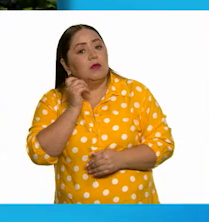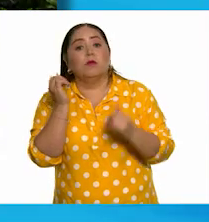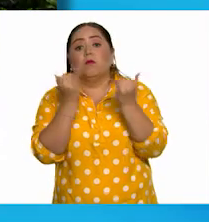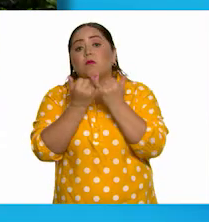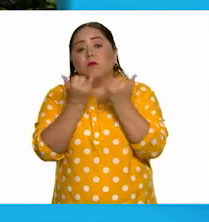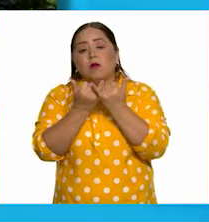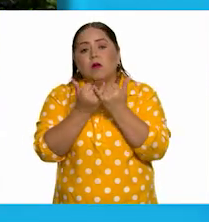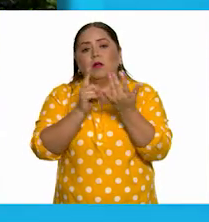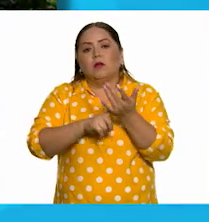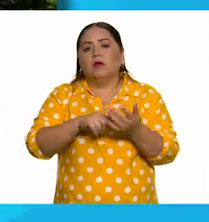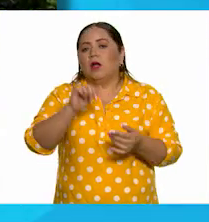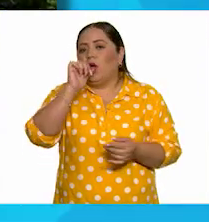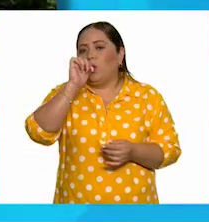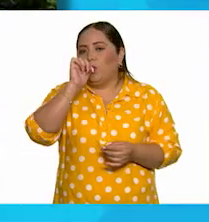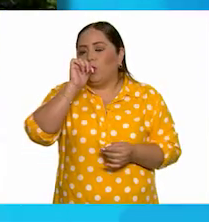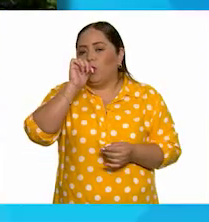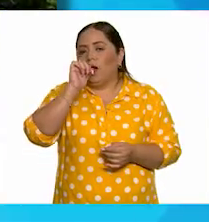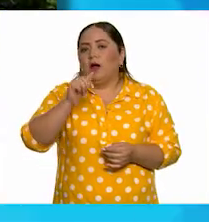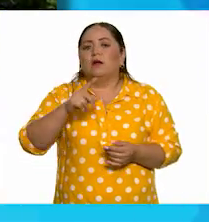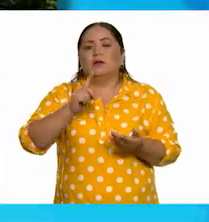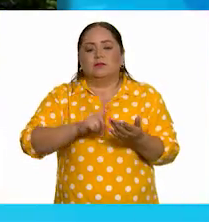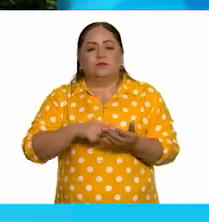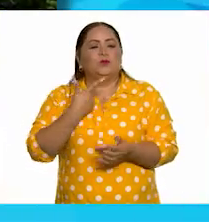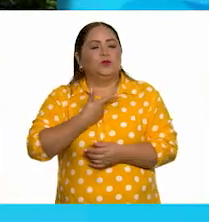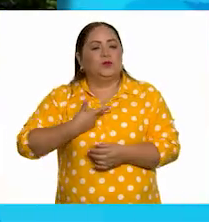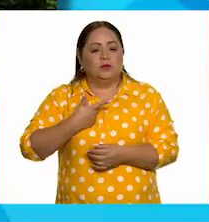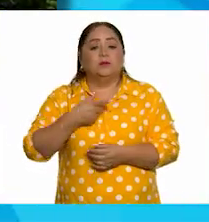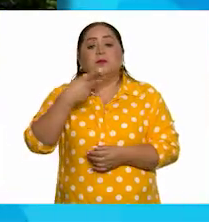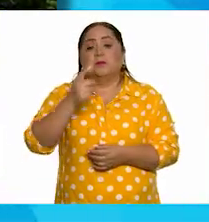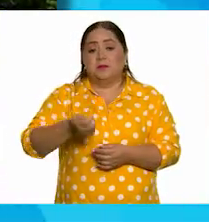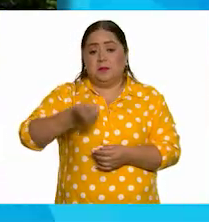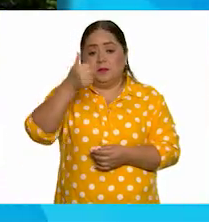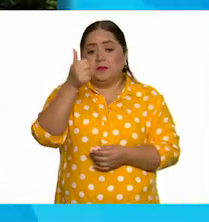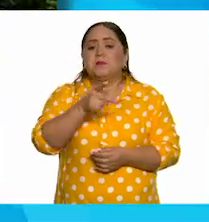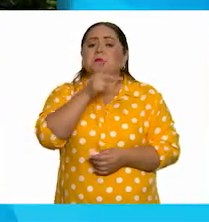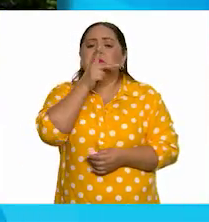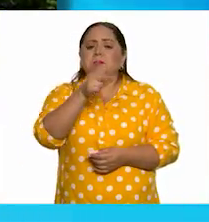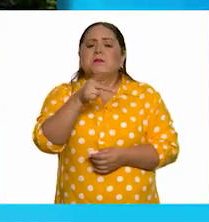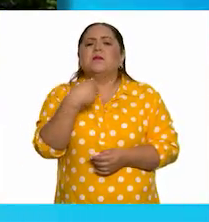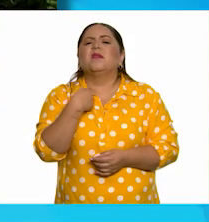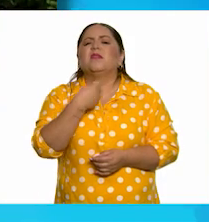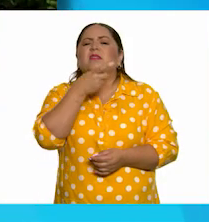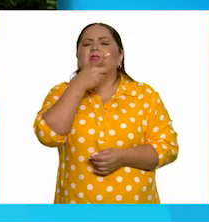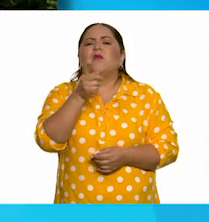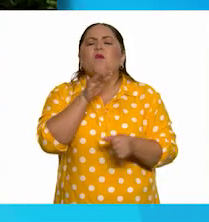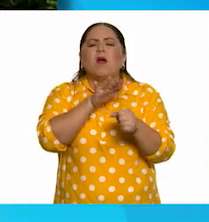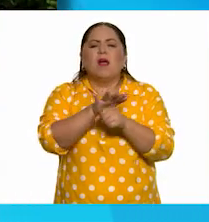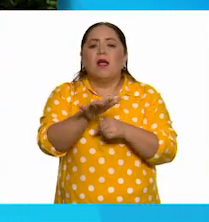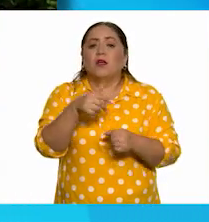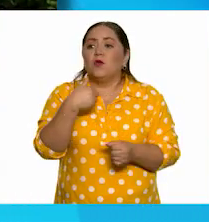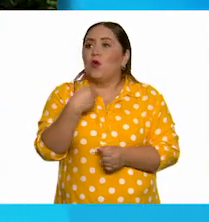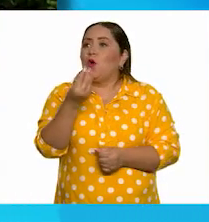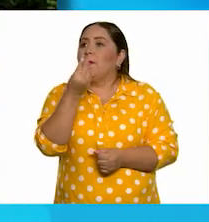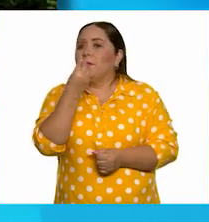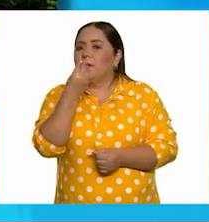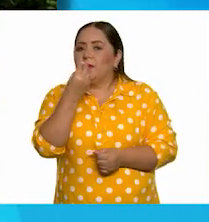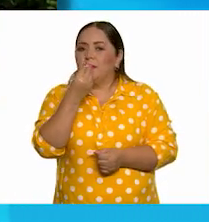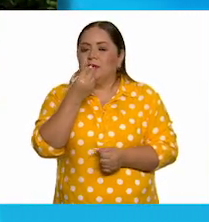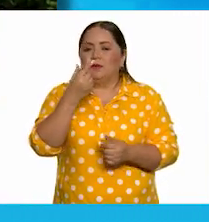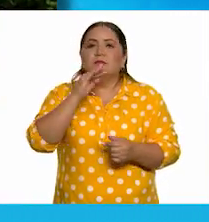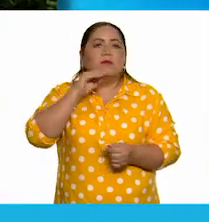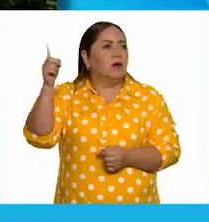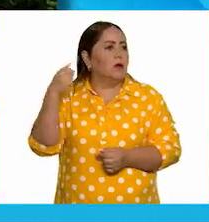También me chupaba el dedito pulgar. La primera palabra que dije fue cuando comía en una